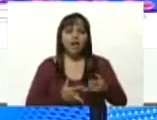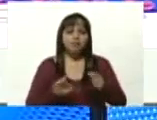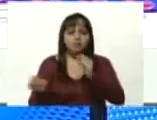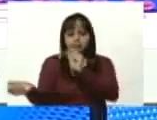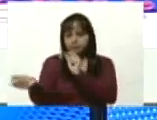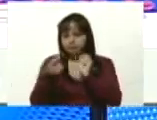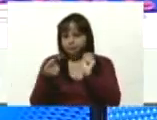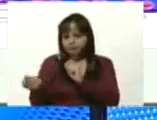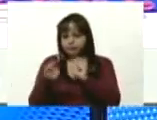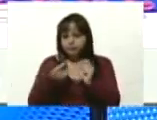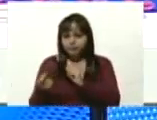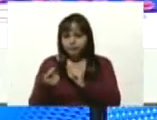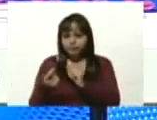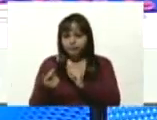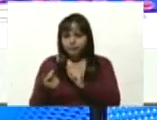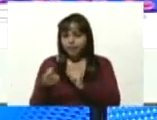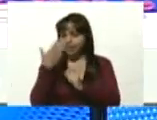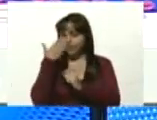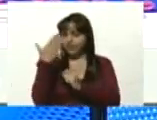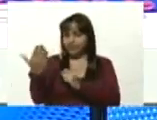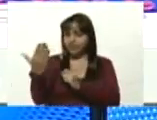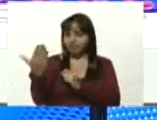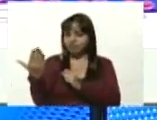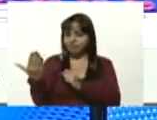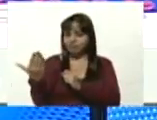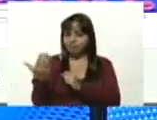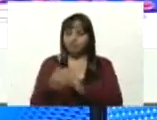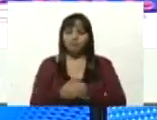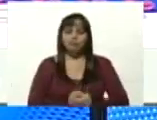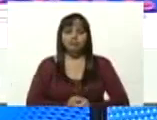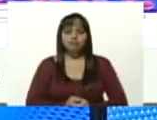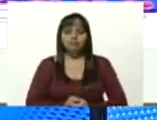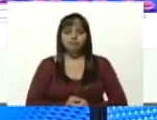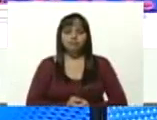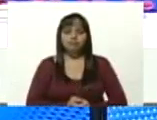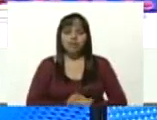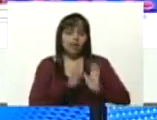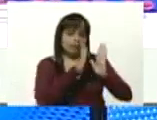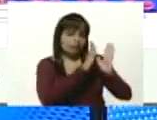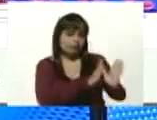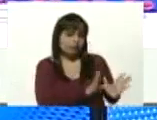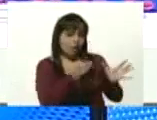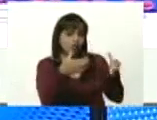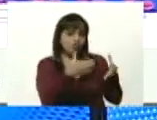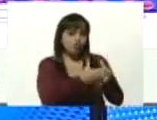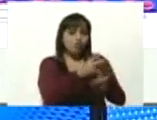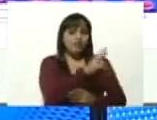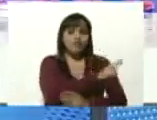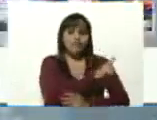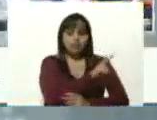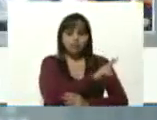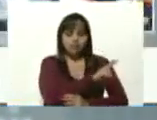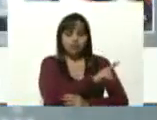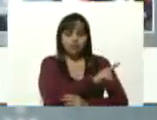face to face cara a cara entre la delegación de Venezuela